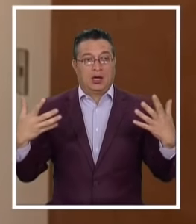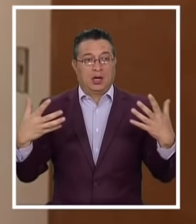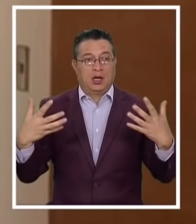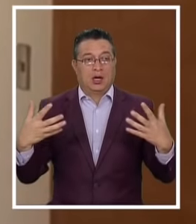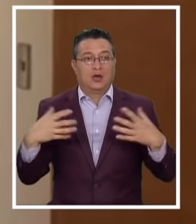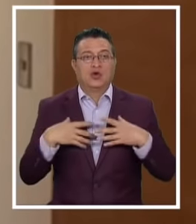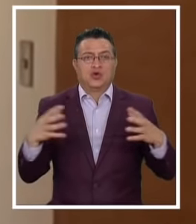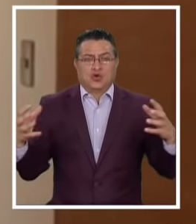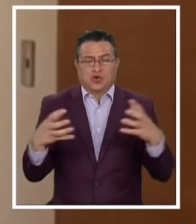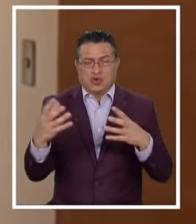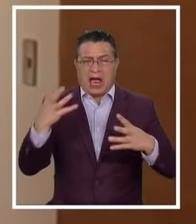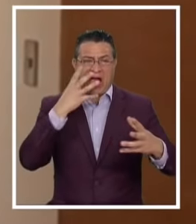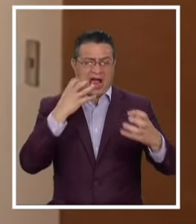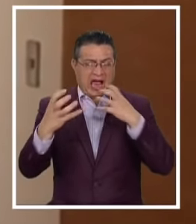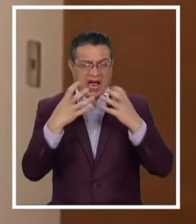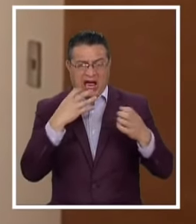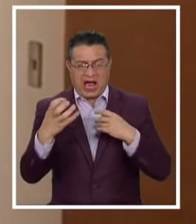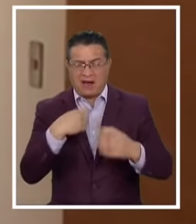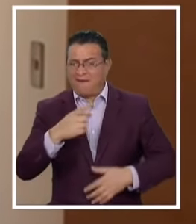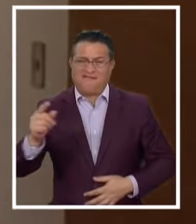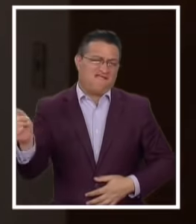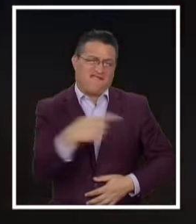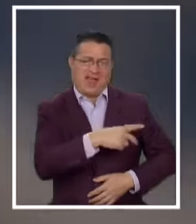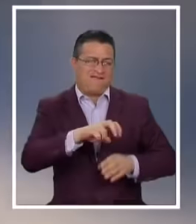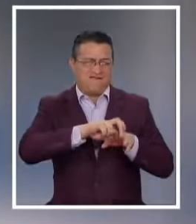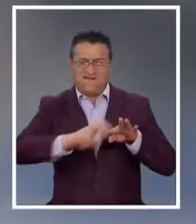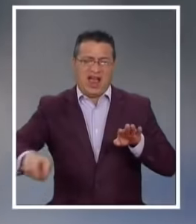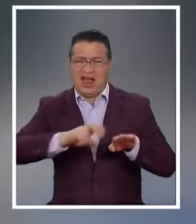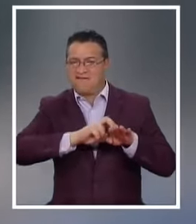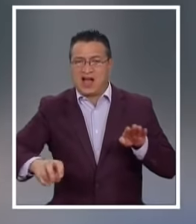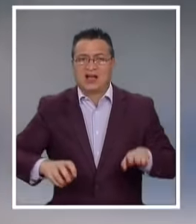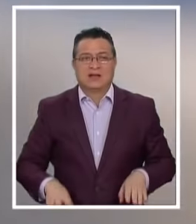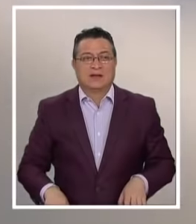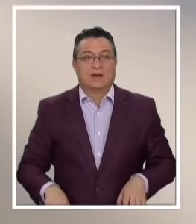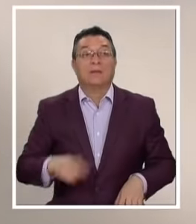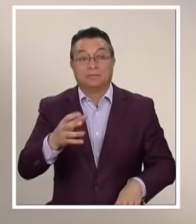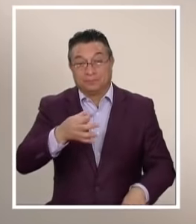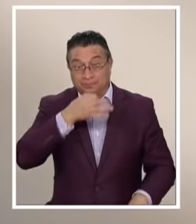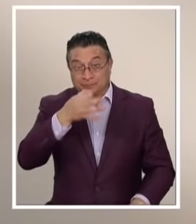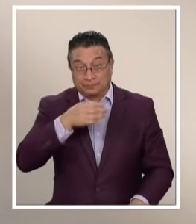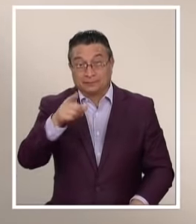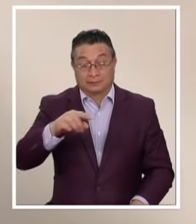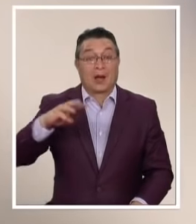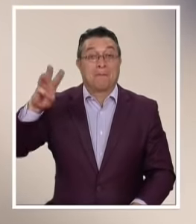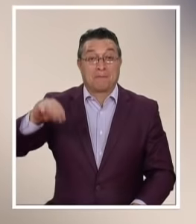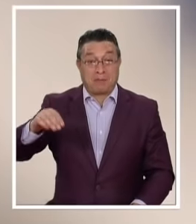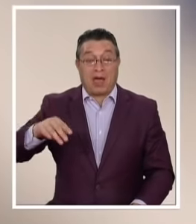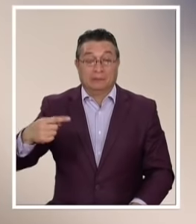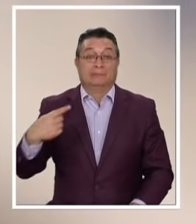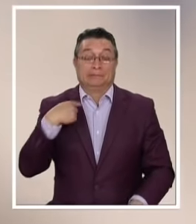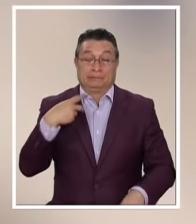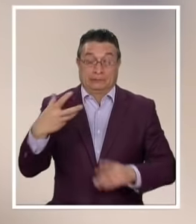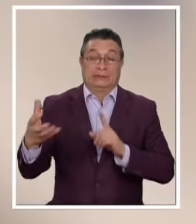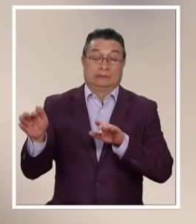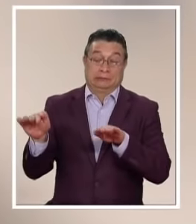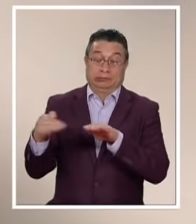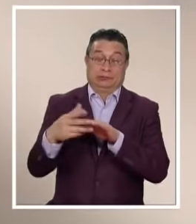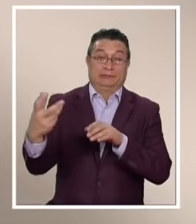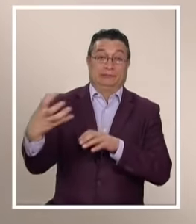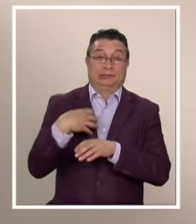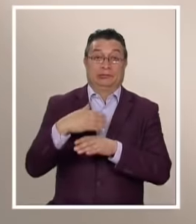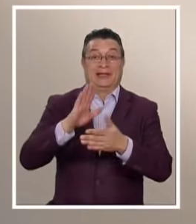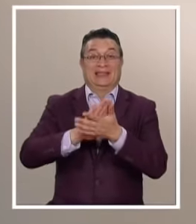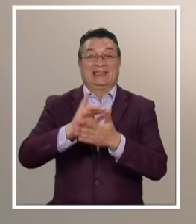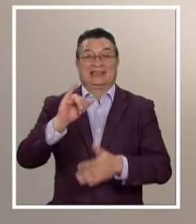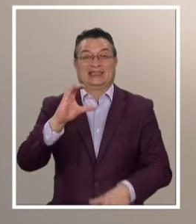Súper agresivos Gritando Al tío Que nos bajáramos Es el relato En primera persona De esta madre Que no solo fue víctima De una encerrona En el sector